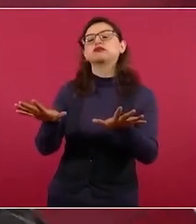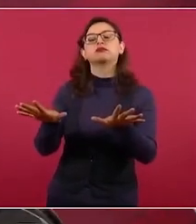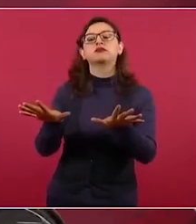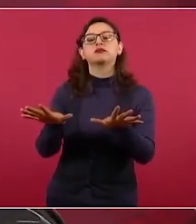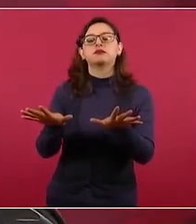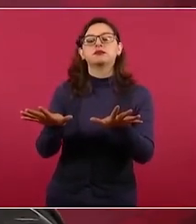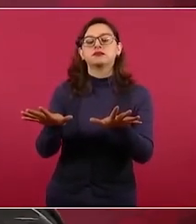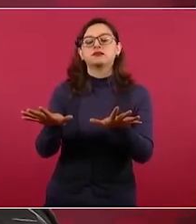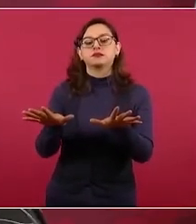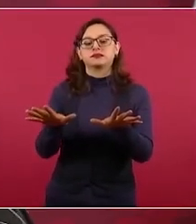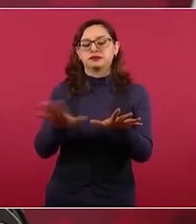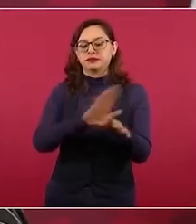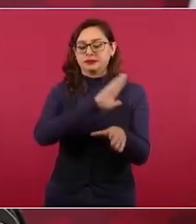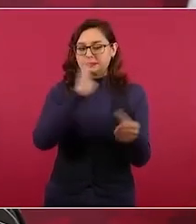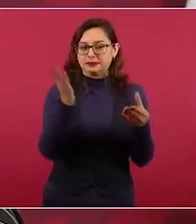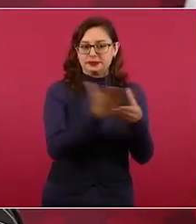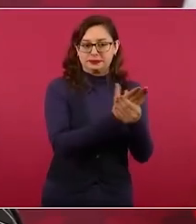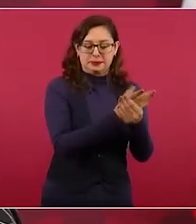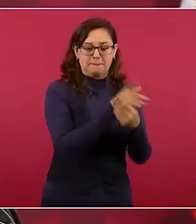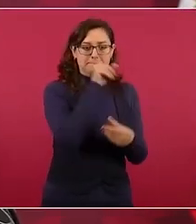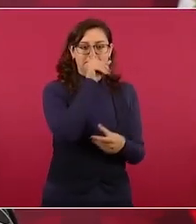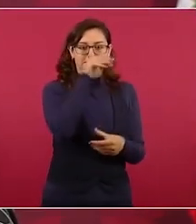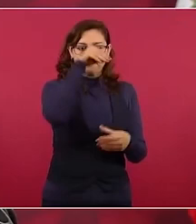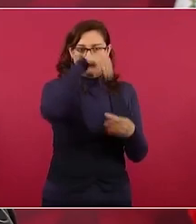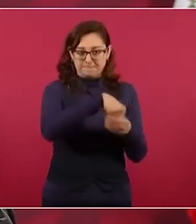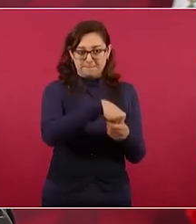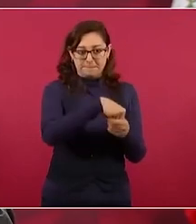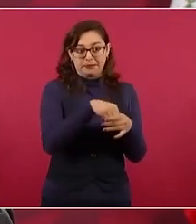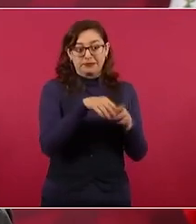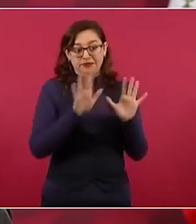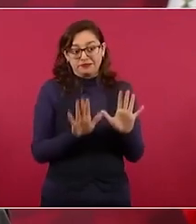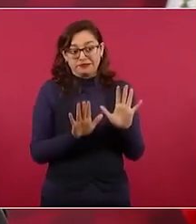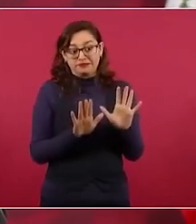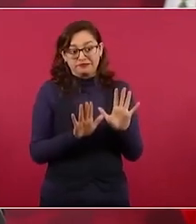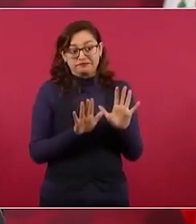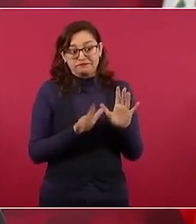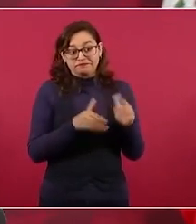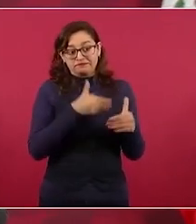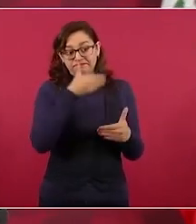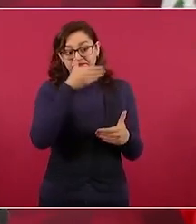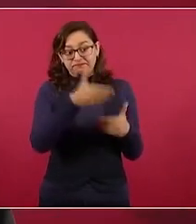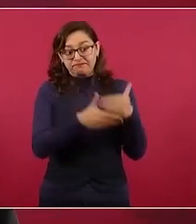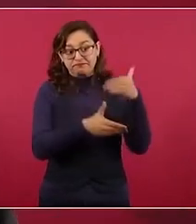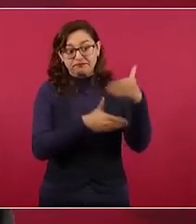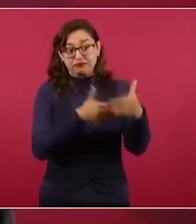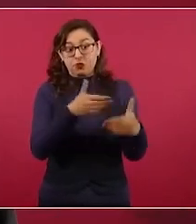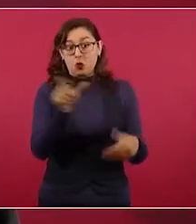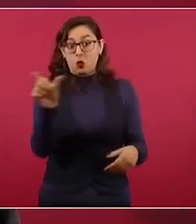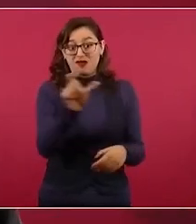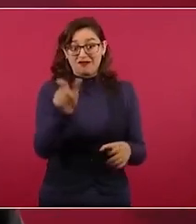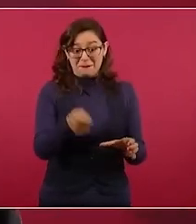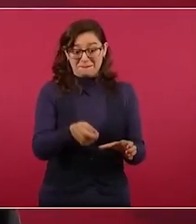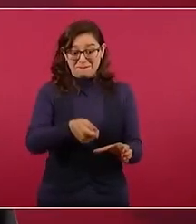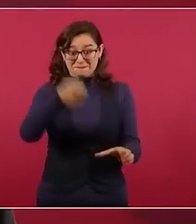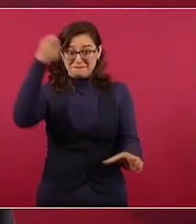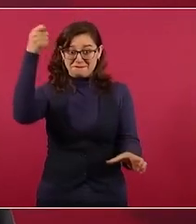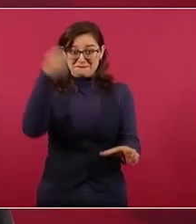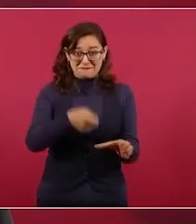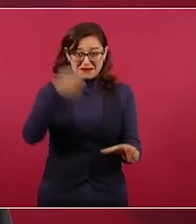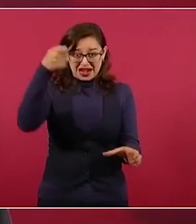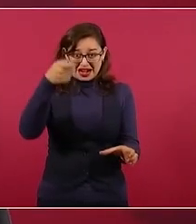en el anonimato va a llegar el día en que se va a conocer todo